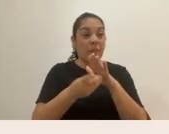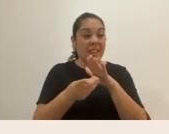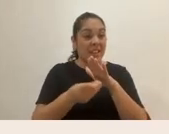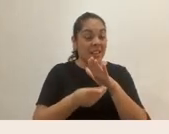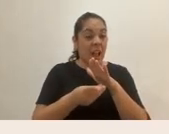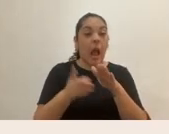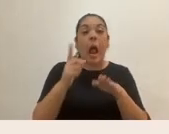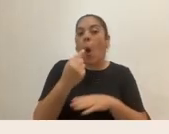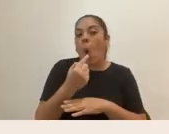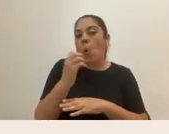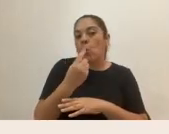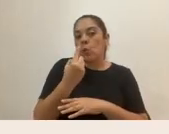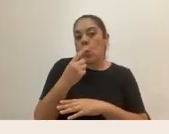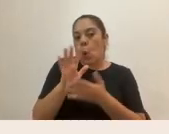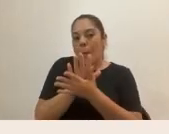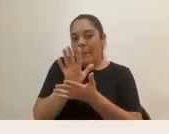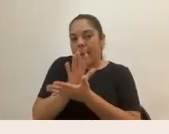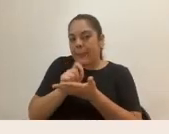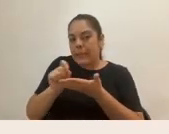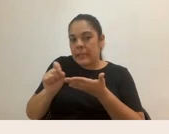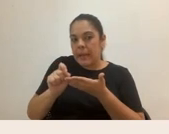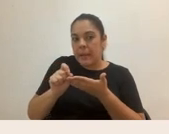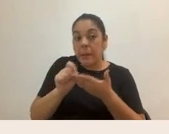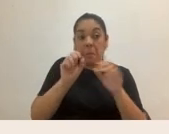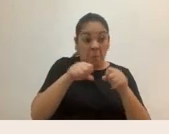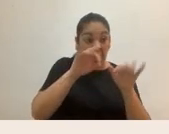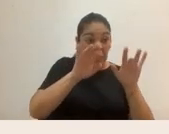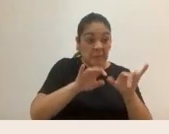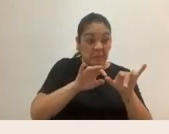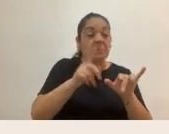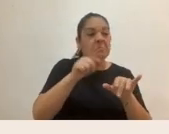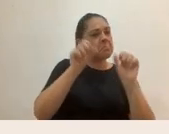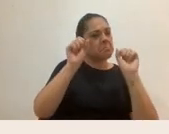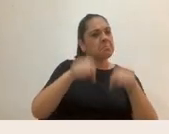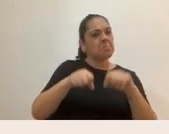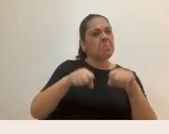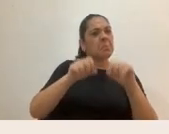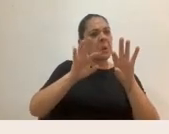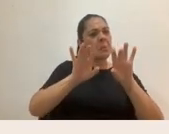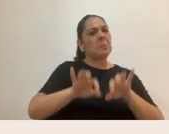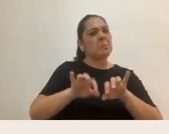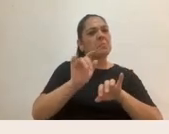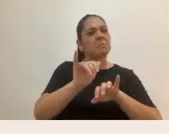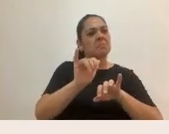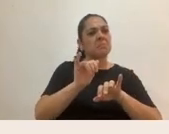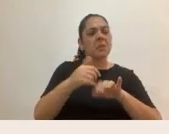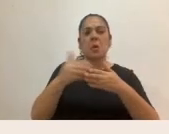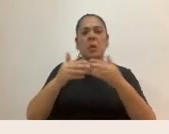hoja y con un lápiz? No, podrían hacerlo en un documento de Word. No hay ningún problema. Perfecto.